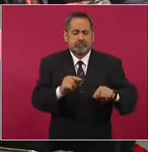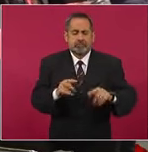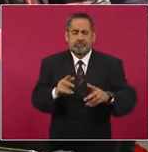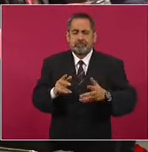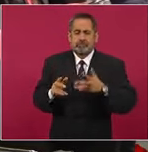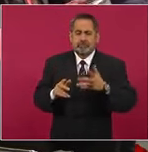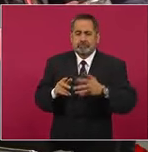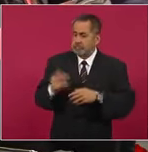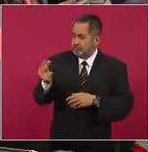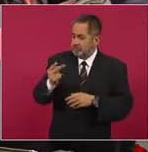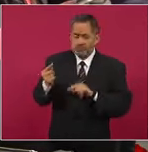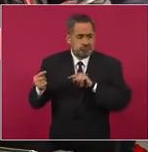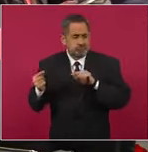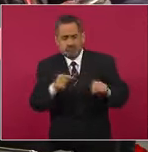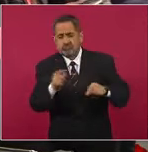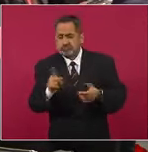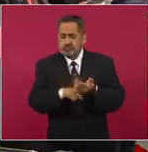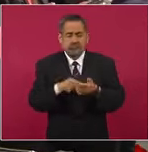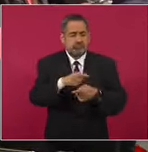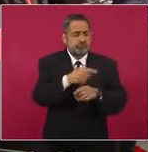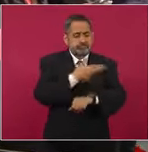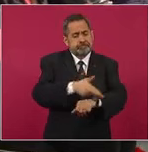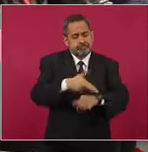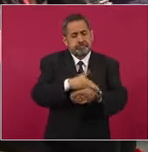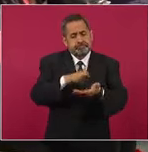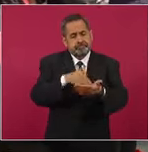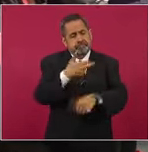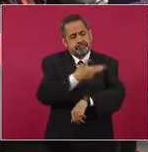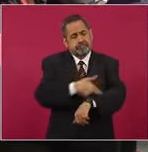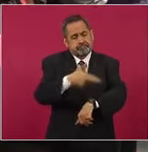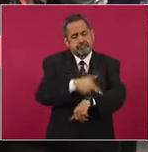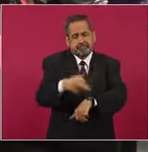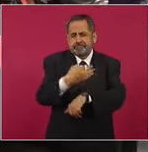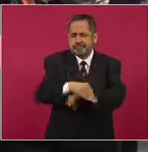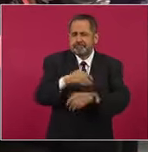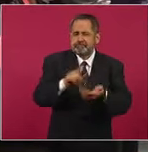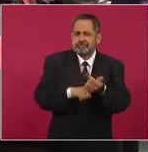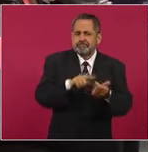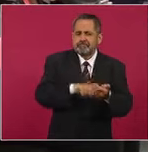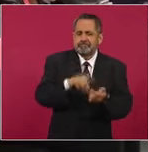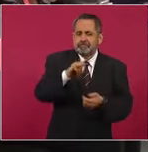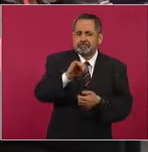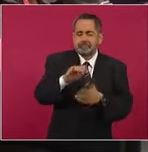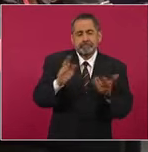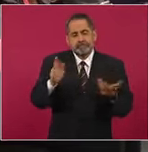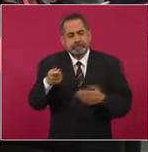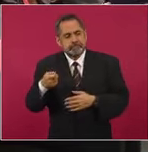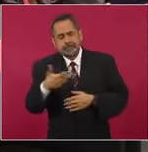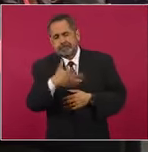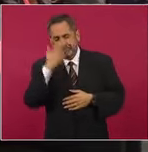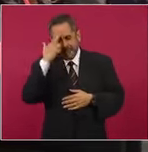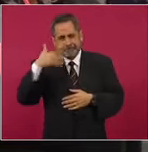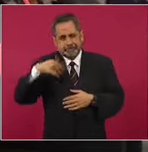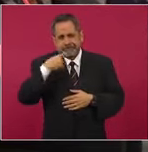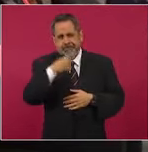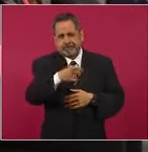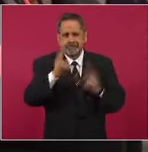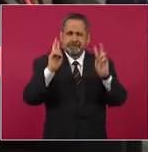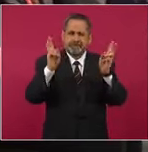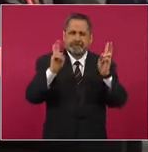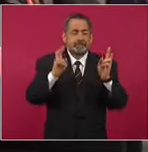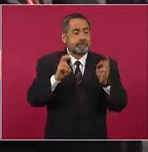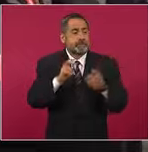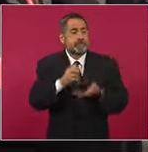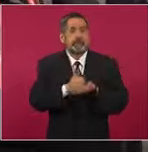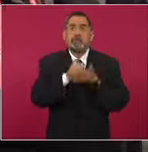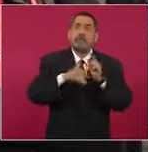necesiten este MIA a tramitarlo con estos, pues usted les ha llamado hace un momento pseudoambientalistas.